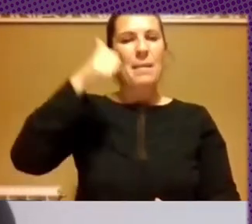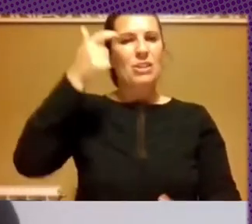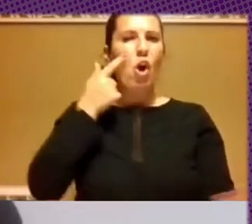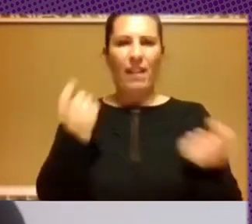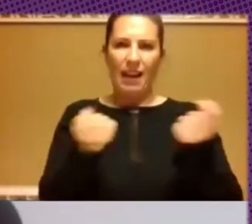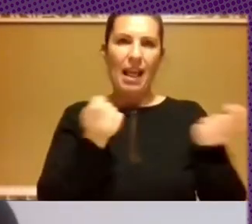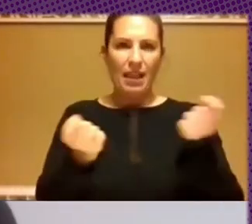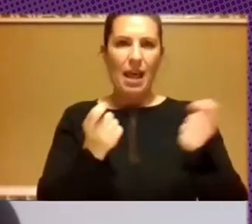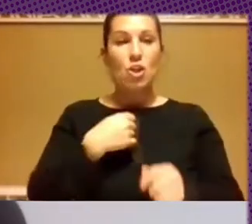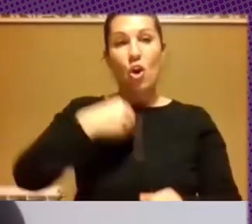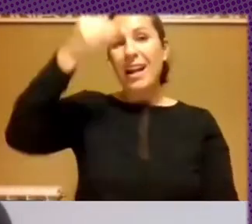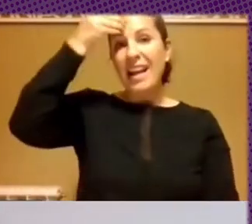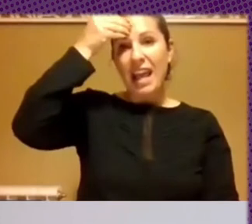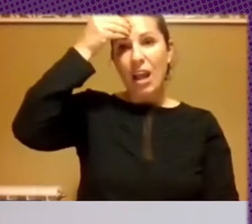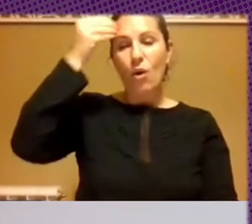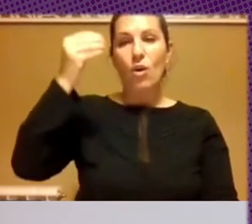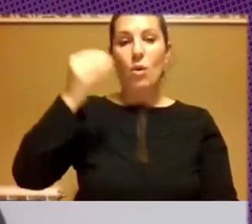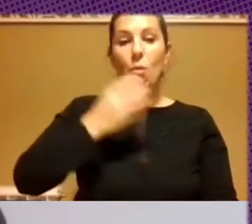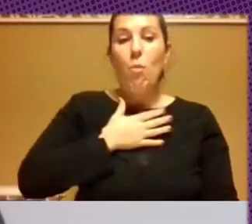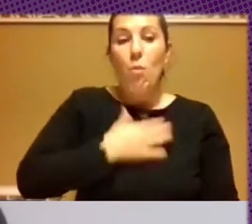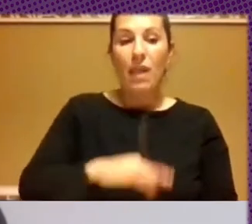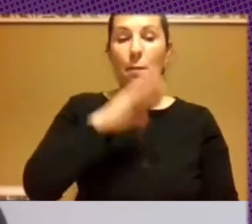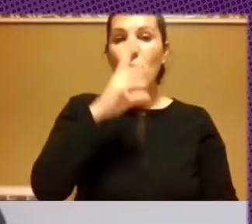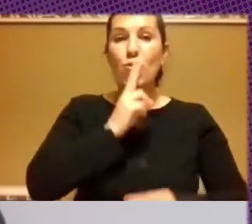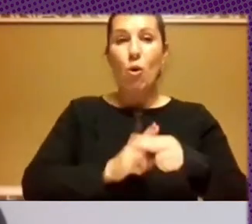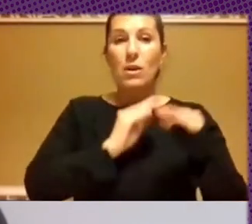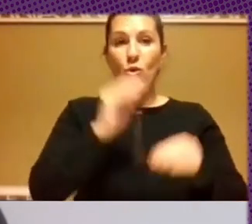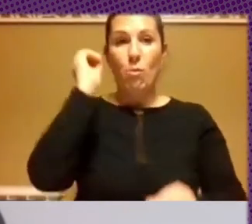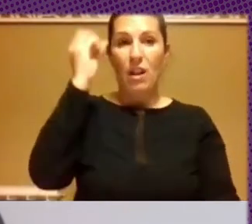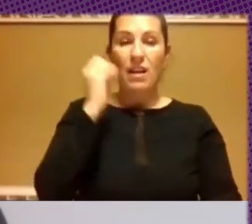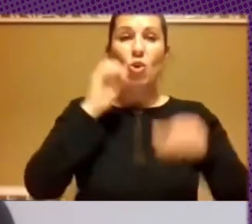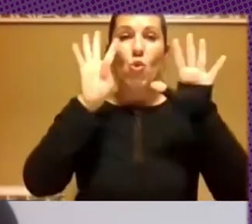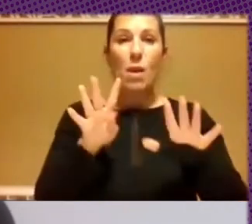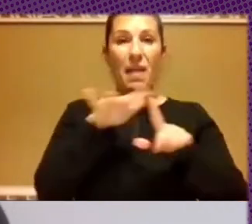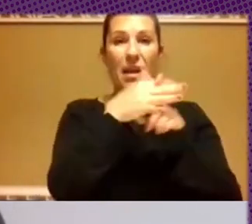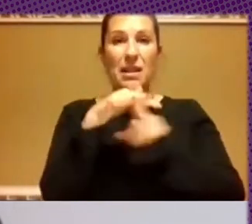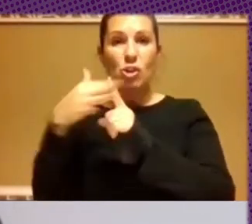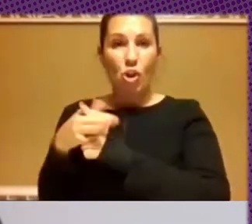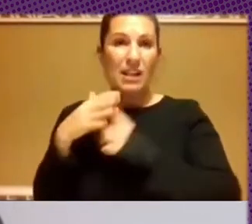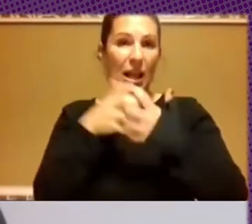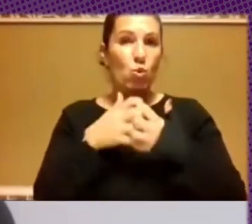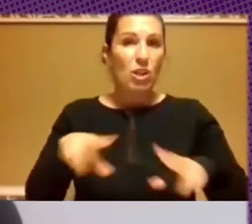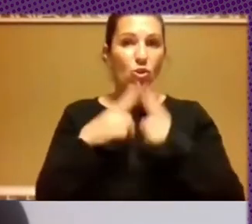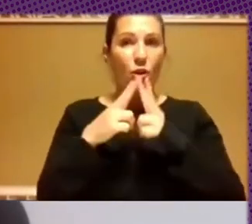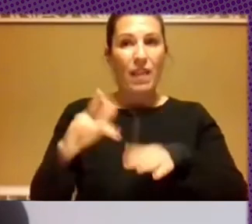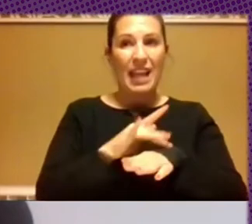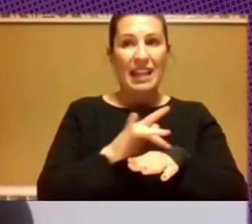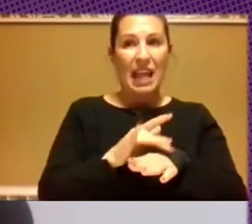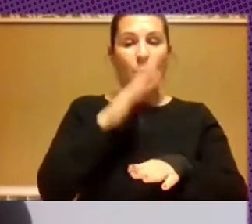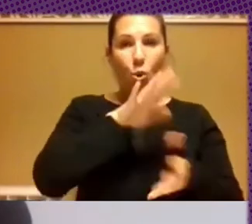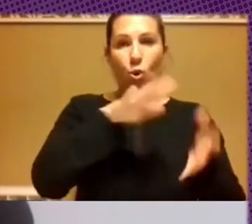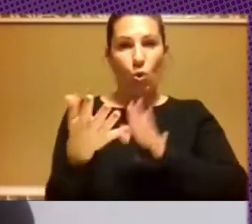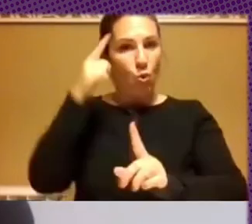creo, un poco por el nombre de la ponencia de Eloy, que son las nueve dimensiones de la lucha sociodigital por una democracia verdadera,